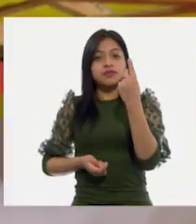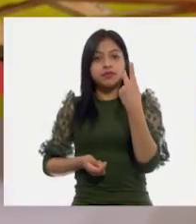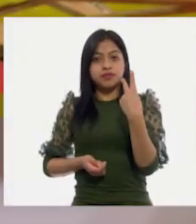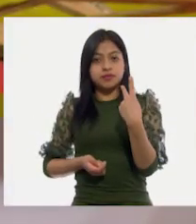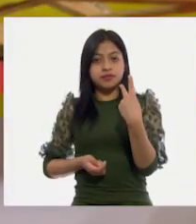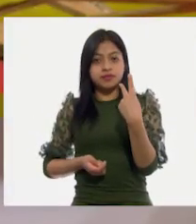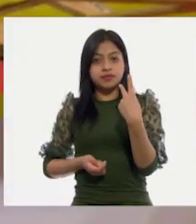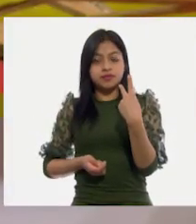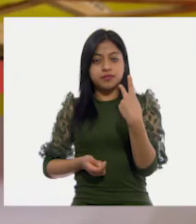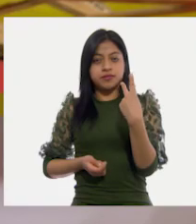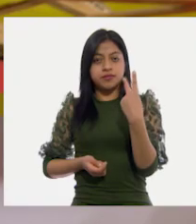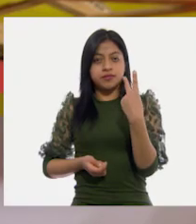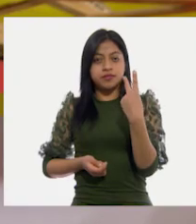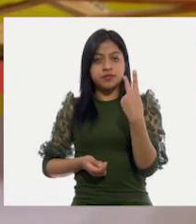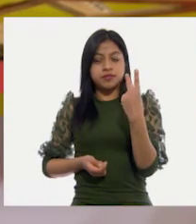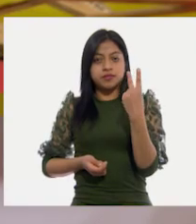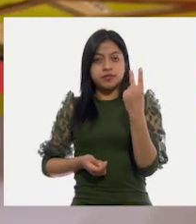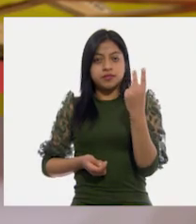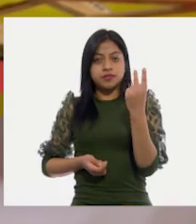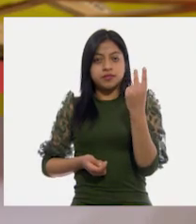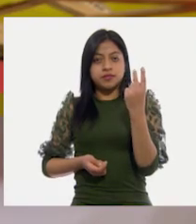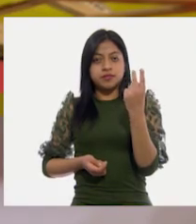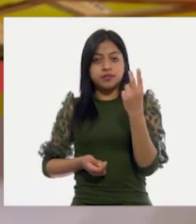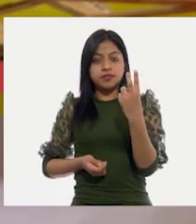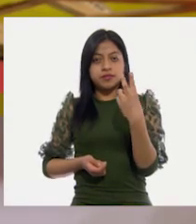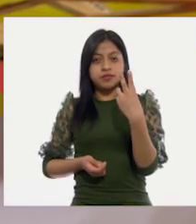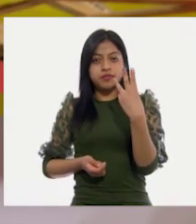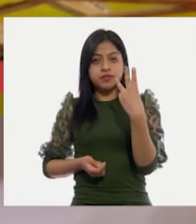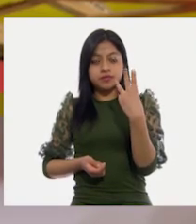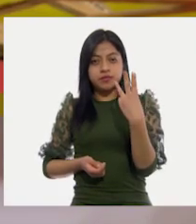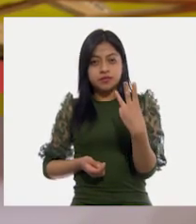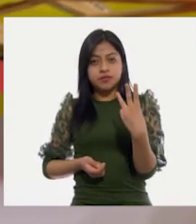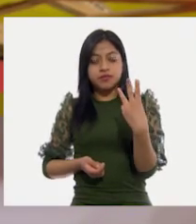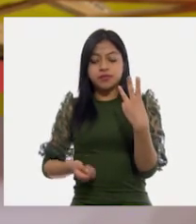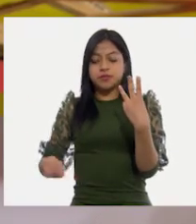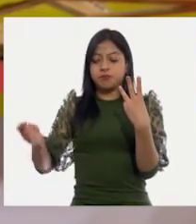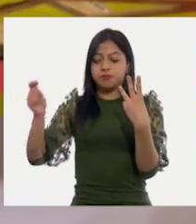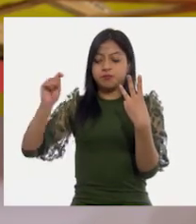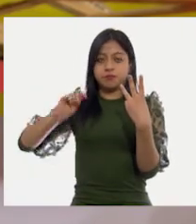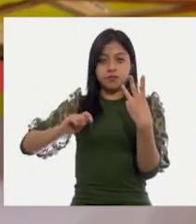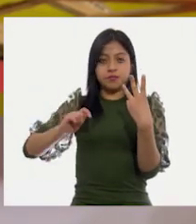Dos... Dos... Tres...